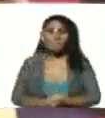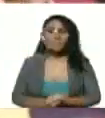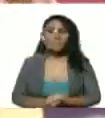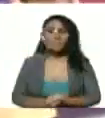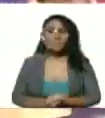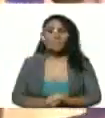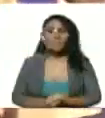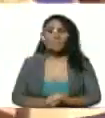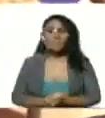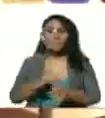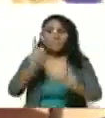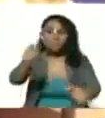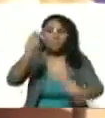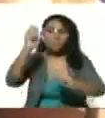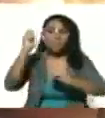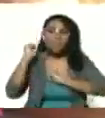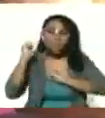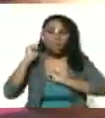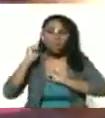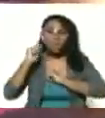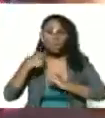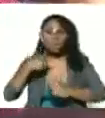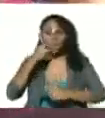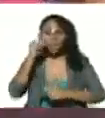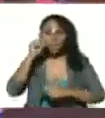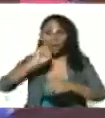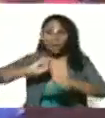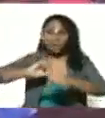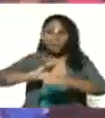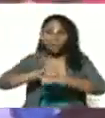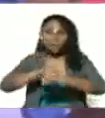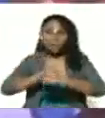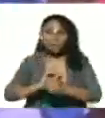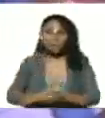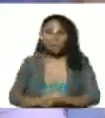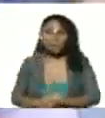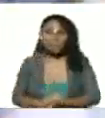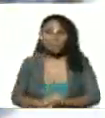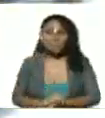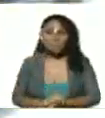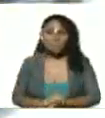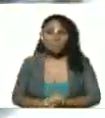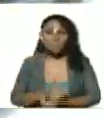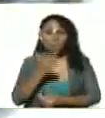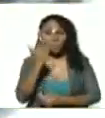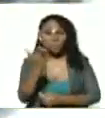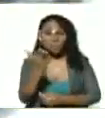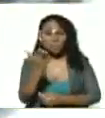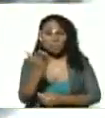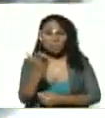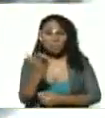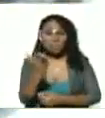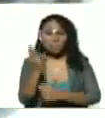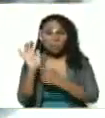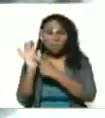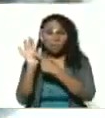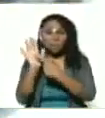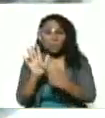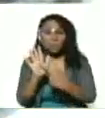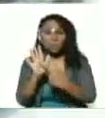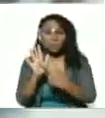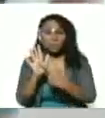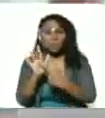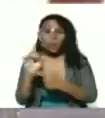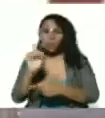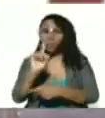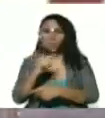del legado de Jorge Rodríguez usted con la modestia que lo caracteriza no lo